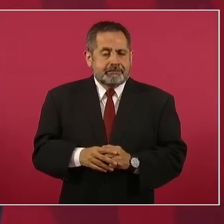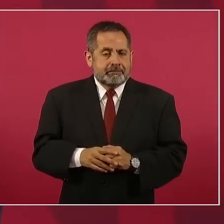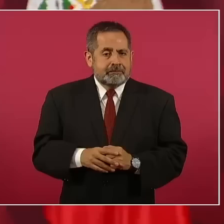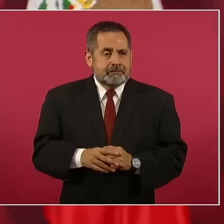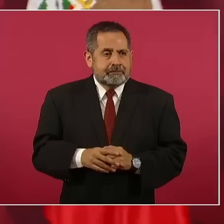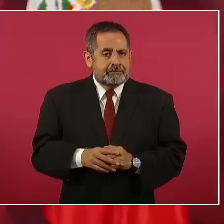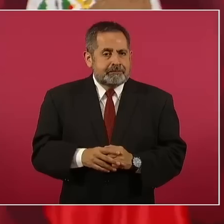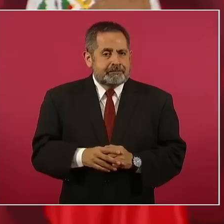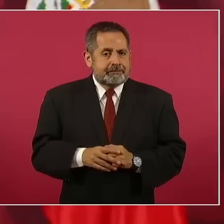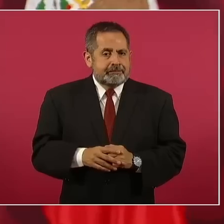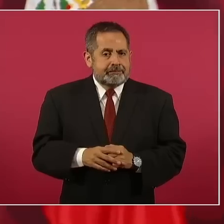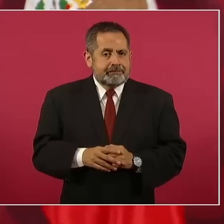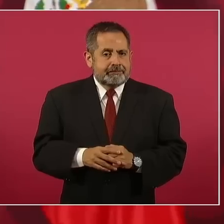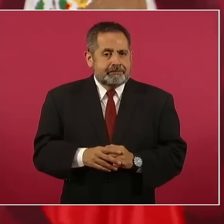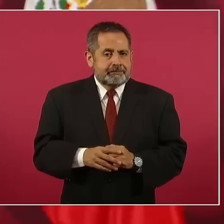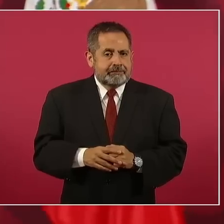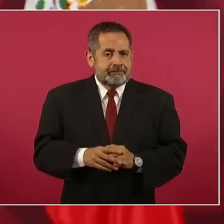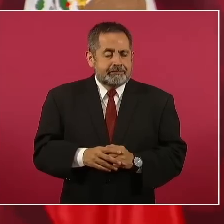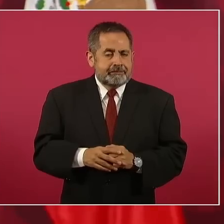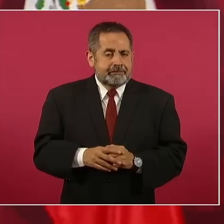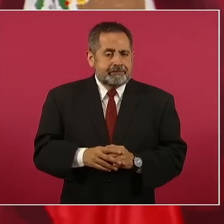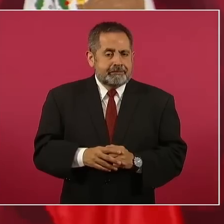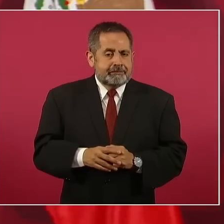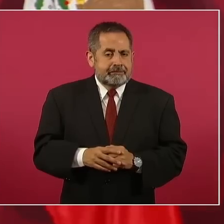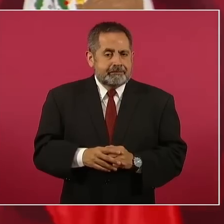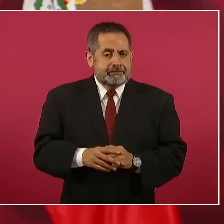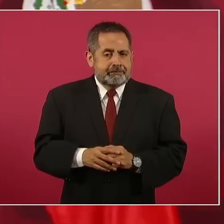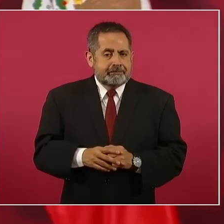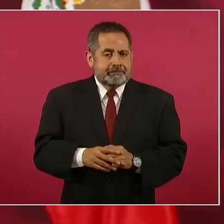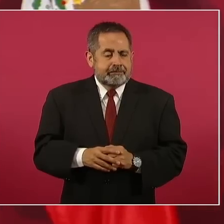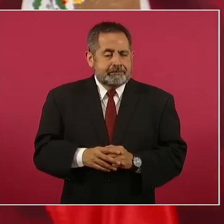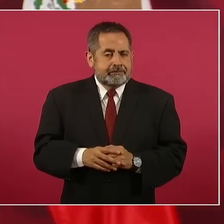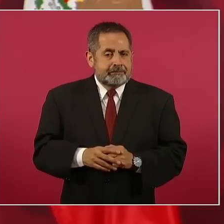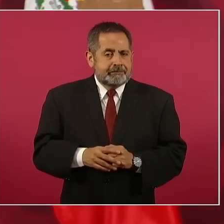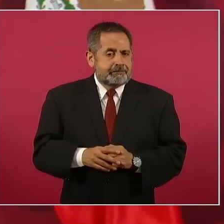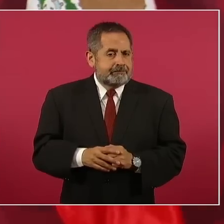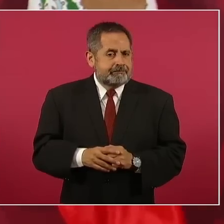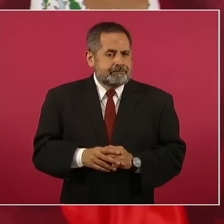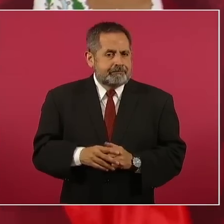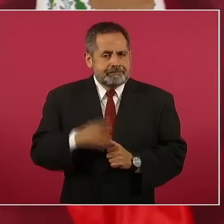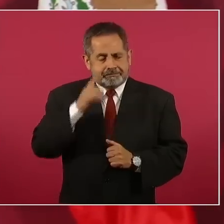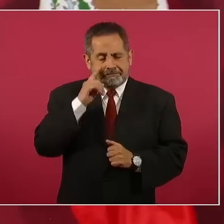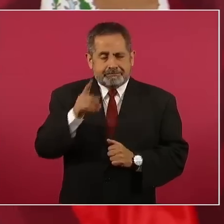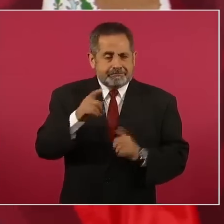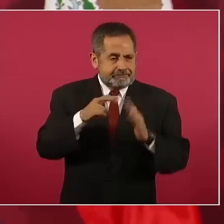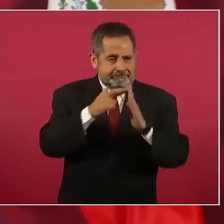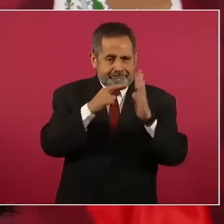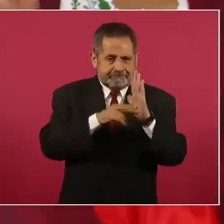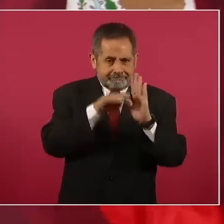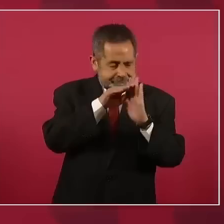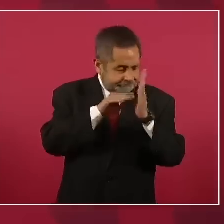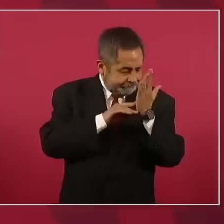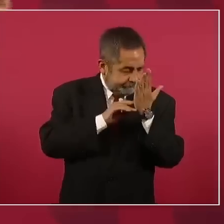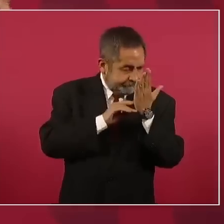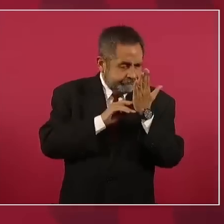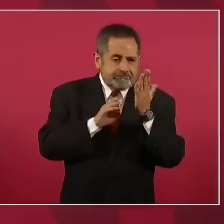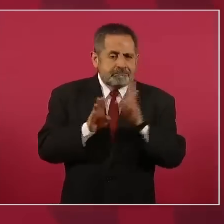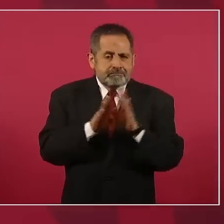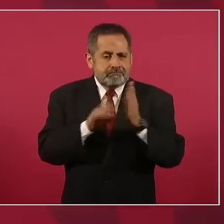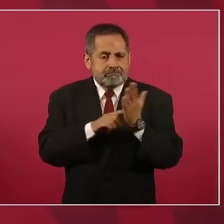y que haya vacíos, que llenan